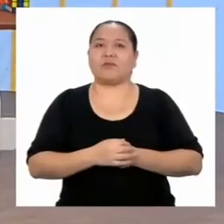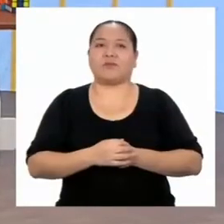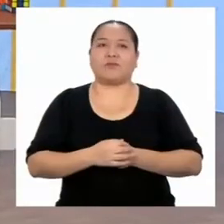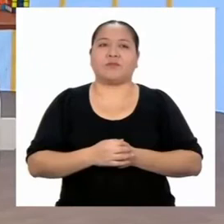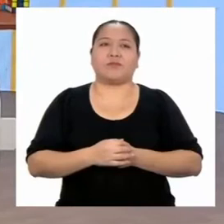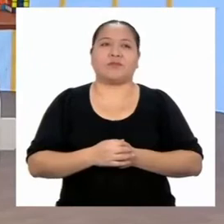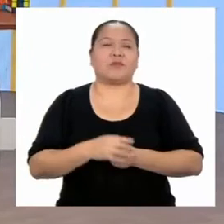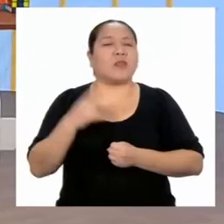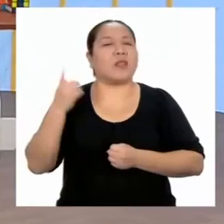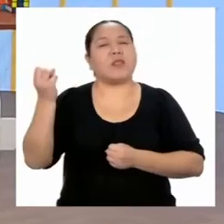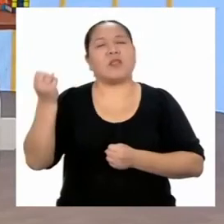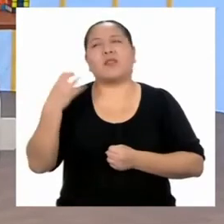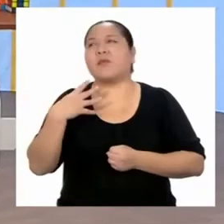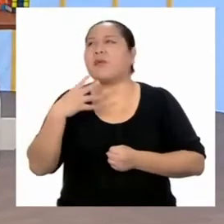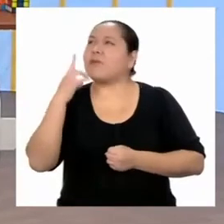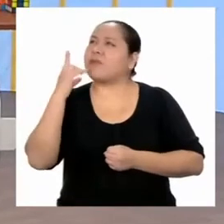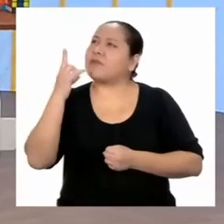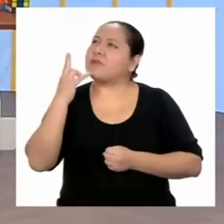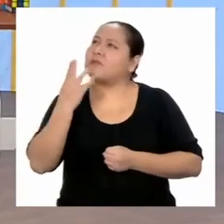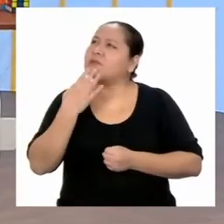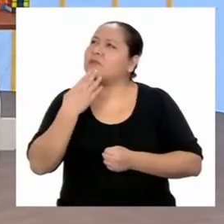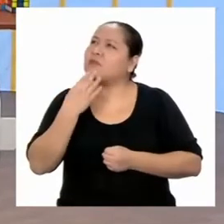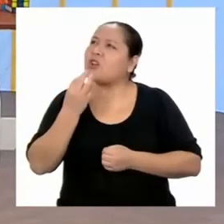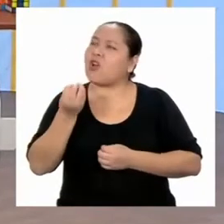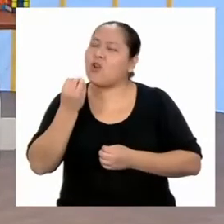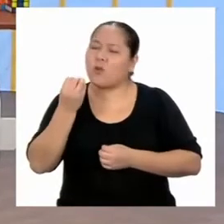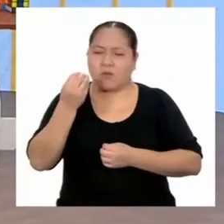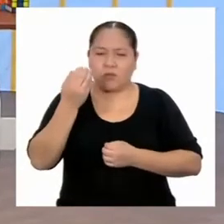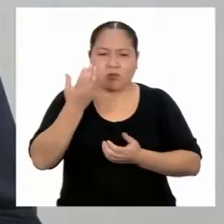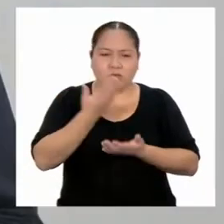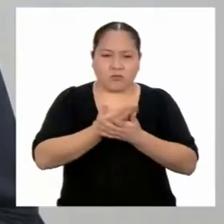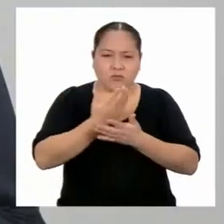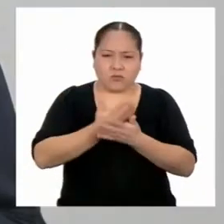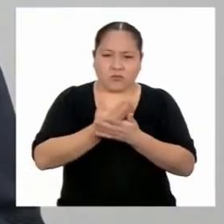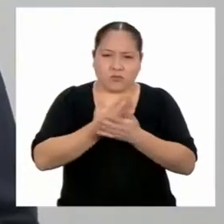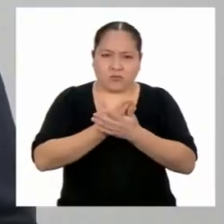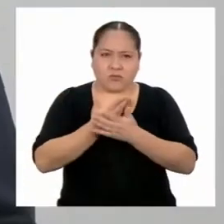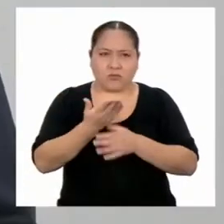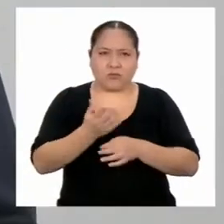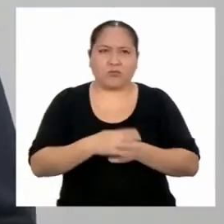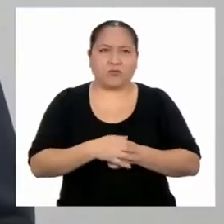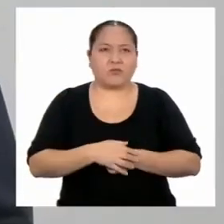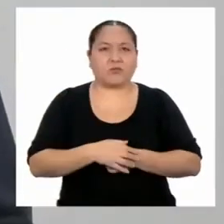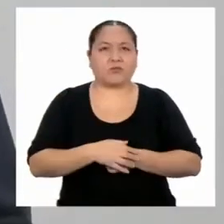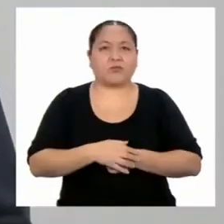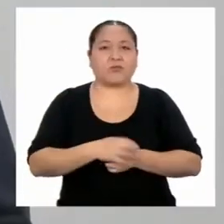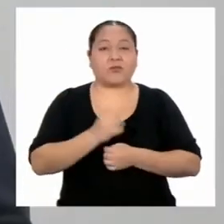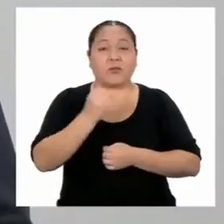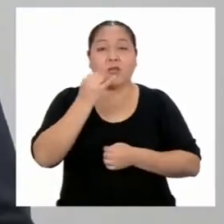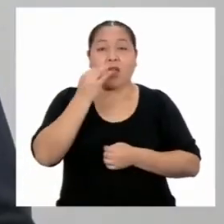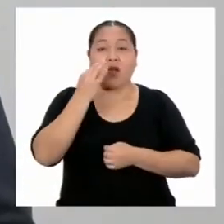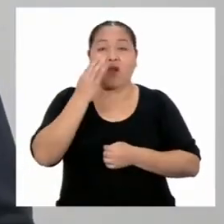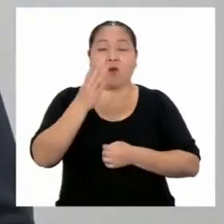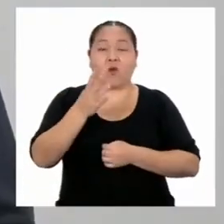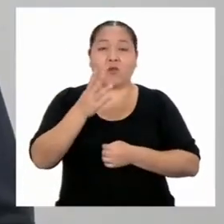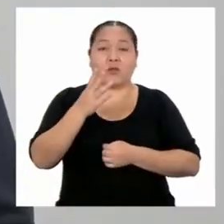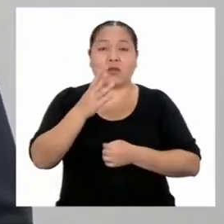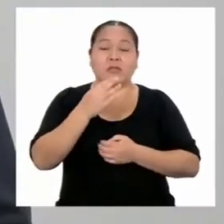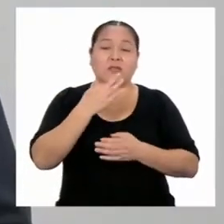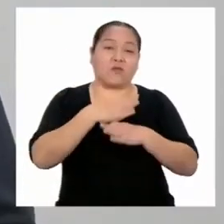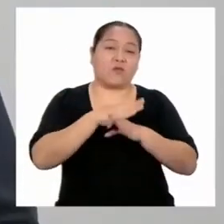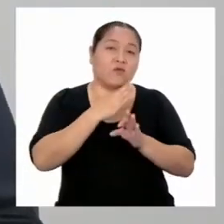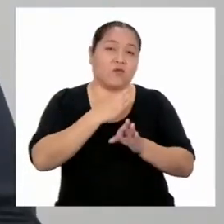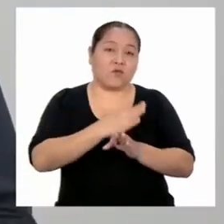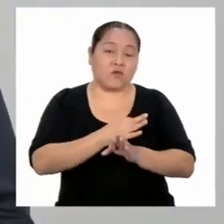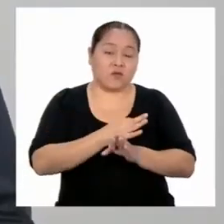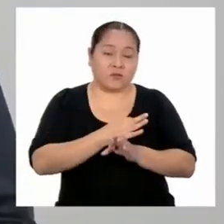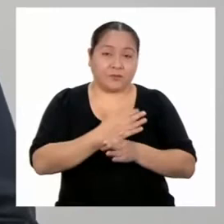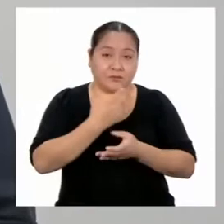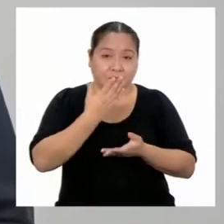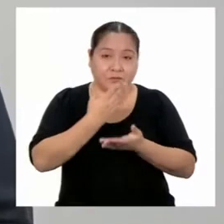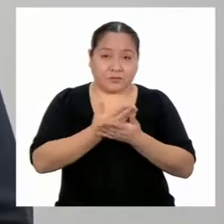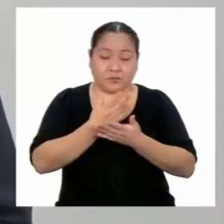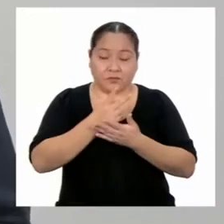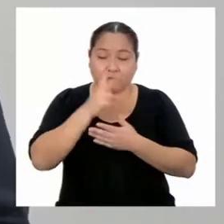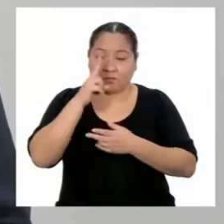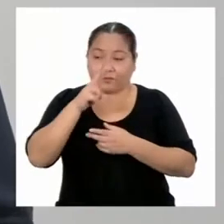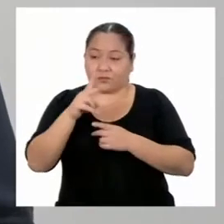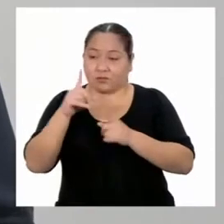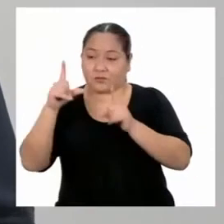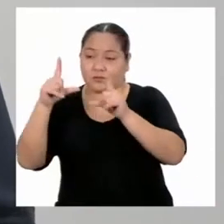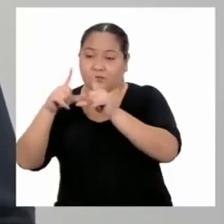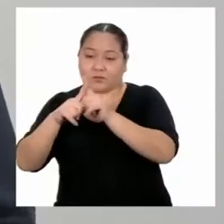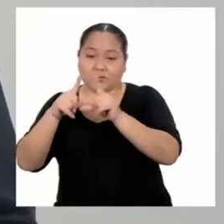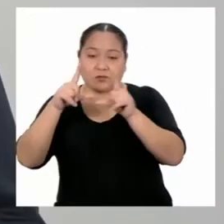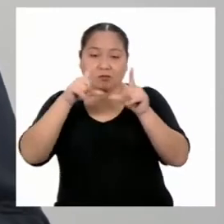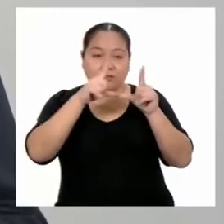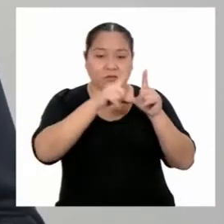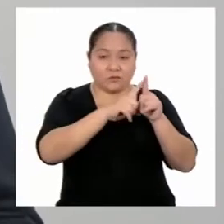Y dime, profesor, ¿cómo podemos corroborarlo? ¿Por Existen unos criterios de evaluación para determinar si dos triángulos